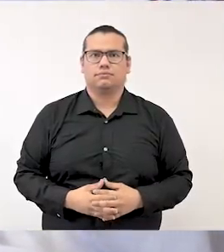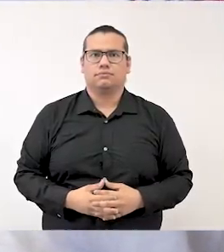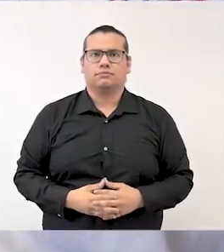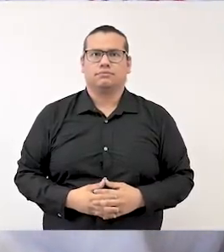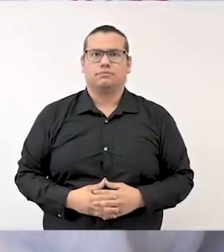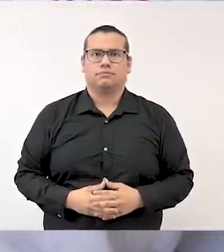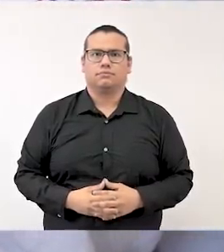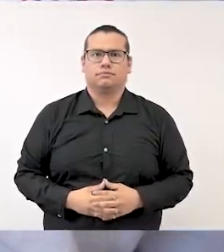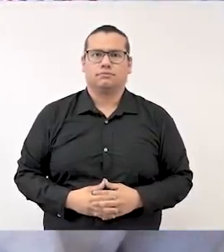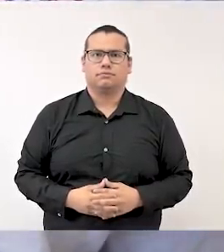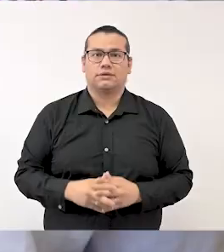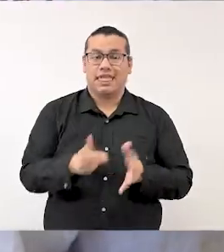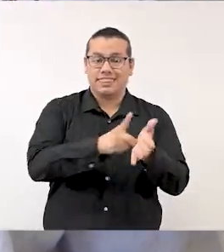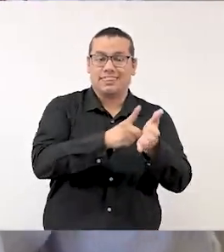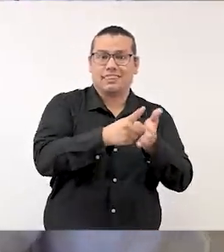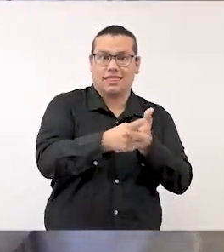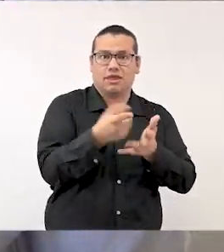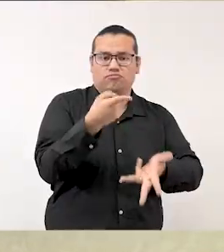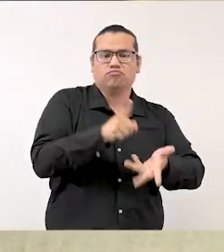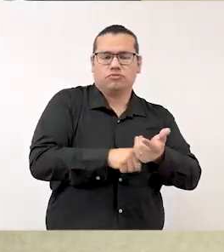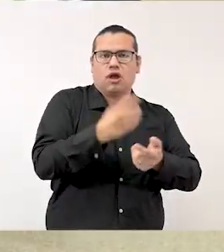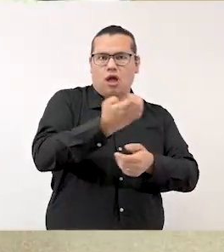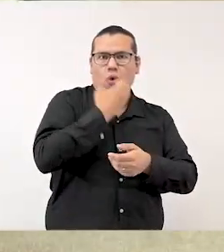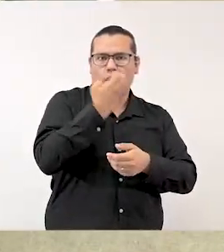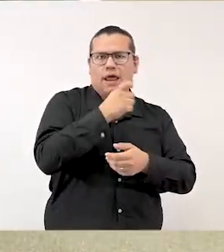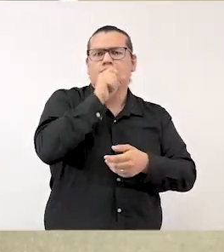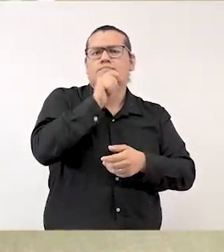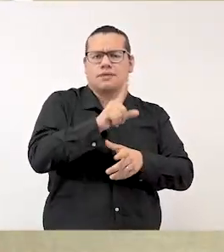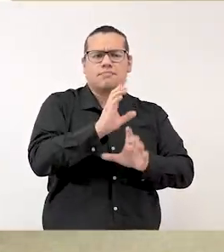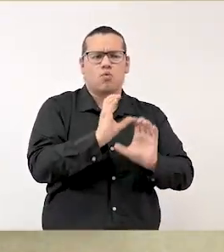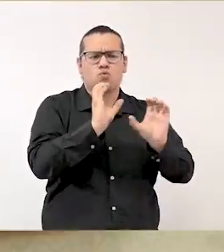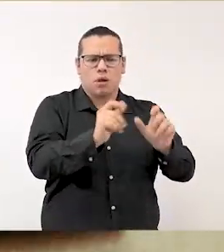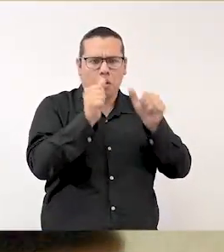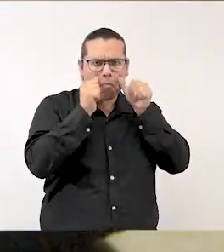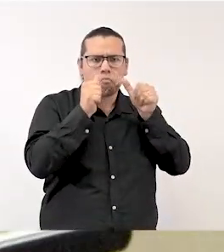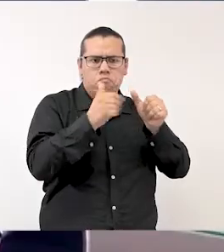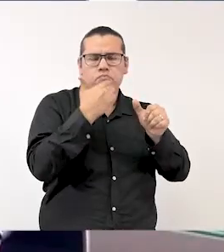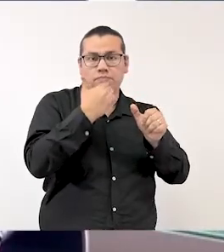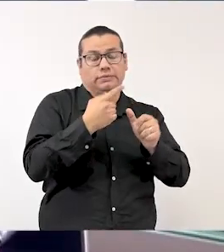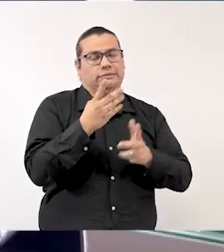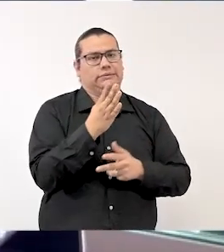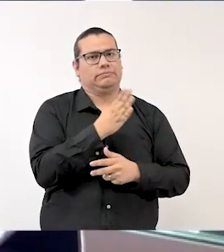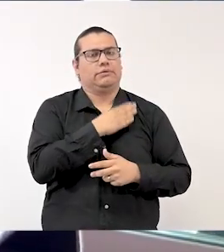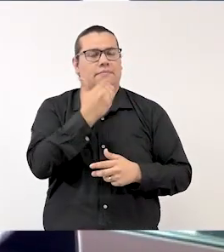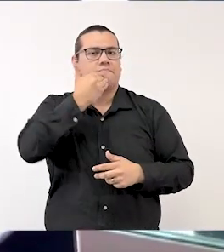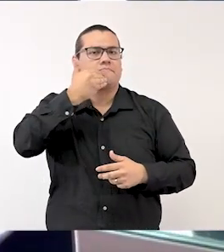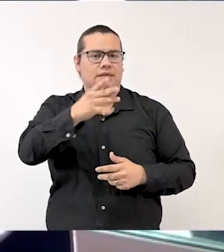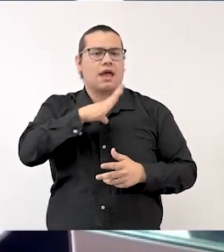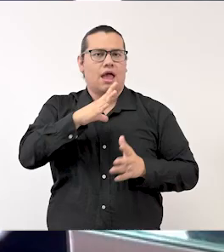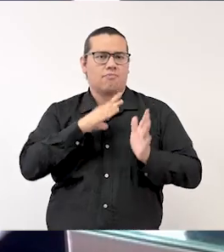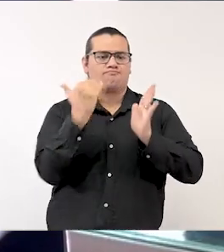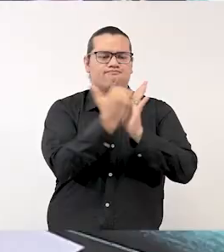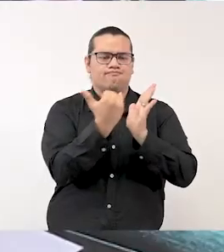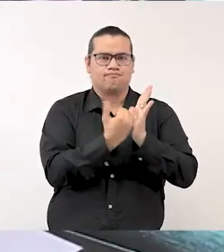Los derechos académicos también están siendo cuidados y atendidos. Qué bueno que hay mecanismos establecidos para atenderlos.